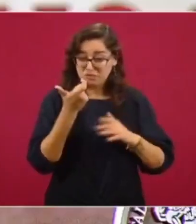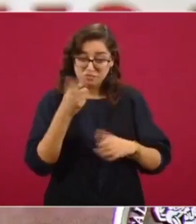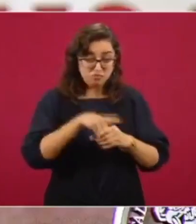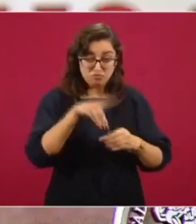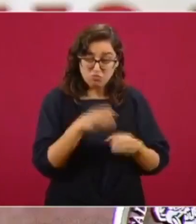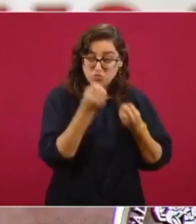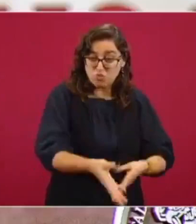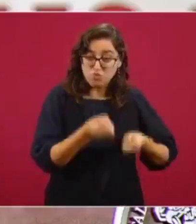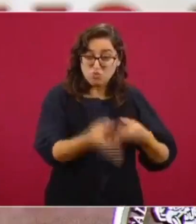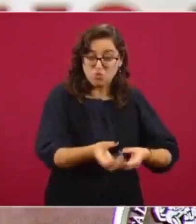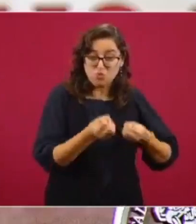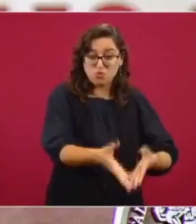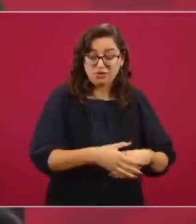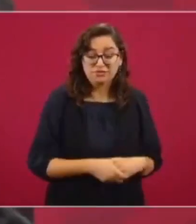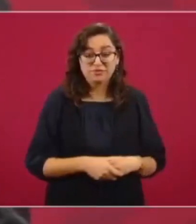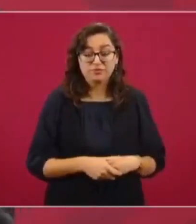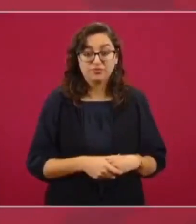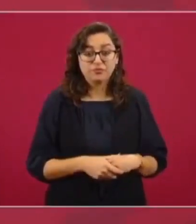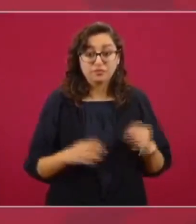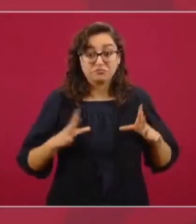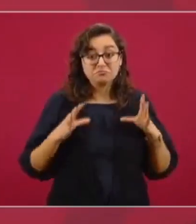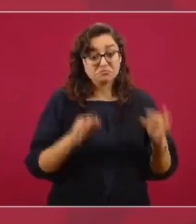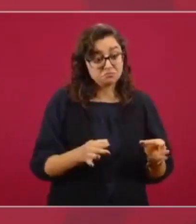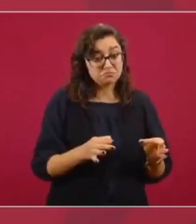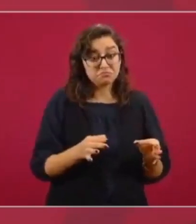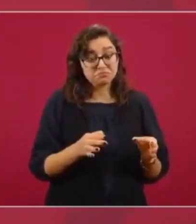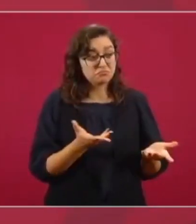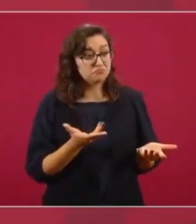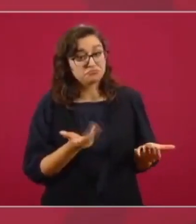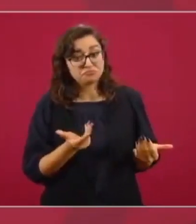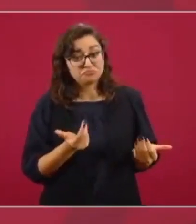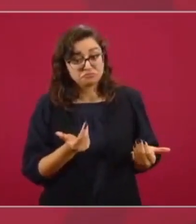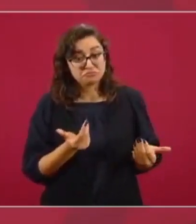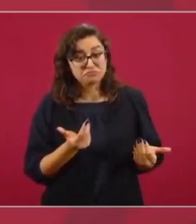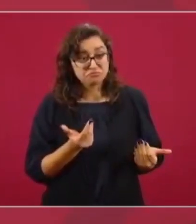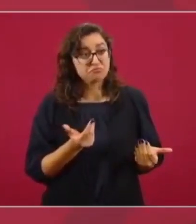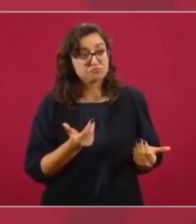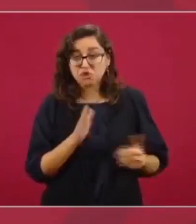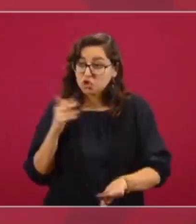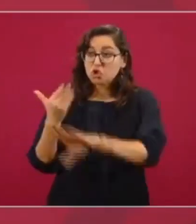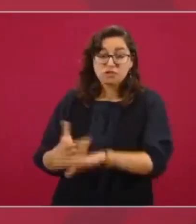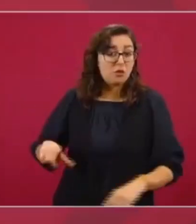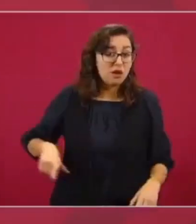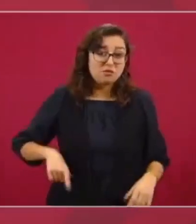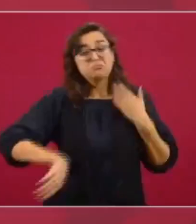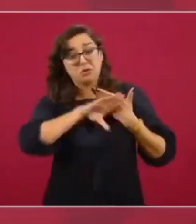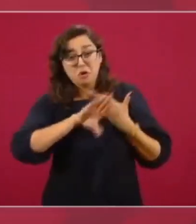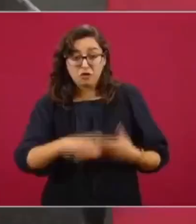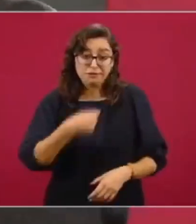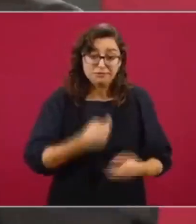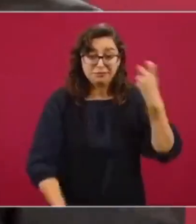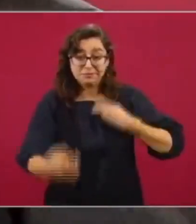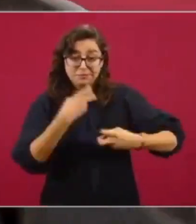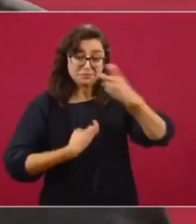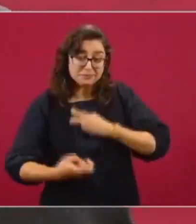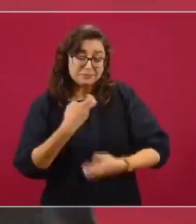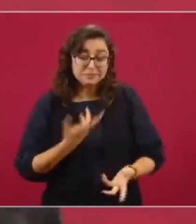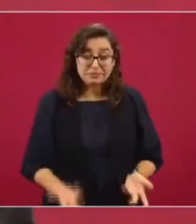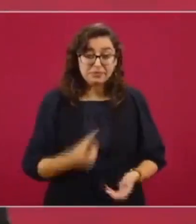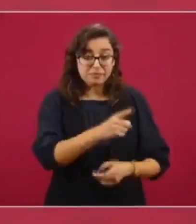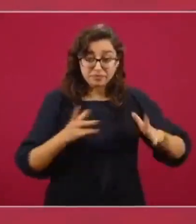y esta fundación se dedica a combatirnos, a atacarnos. Es la fundación